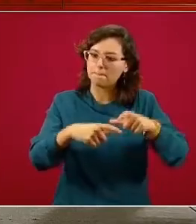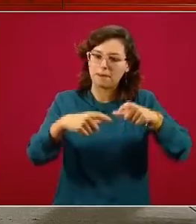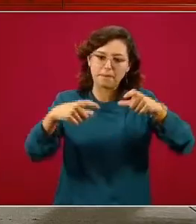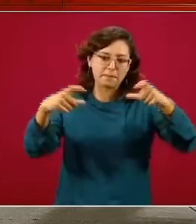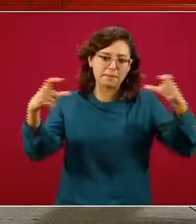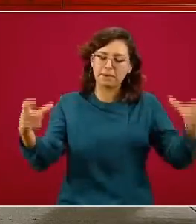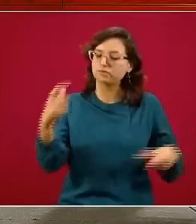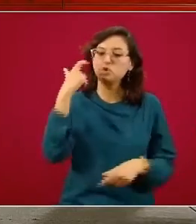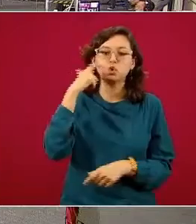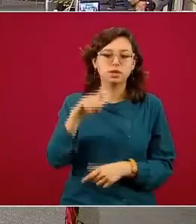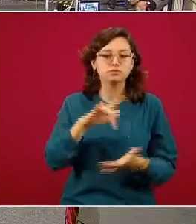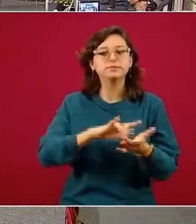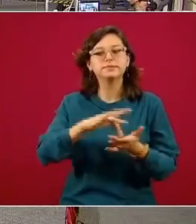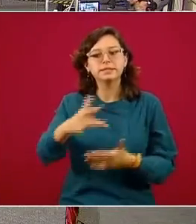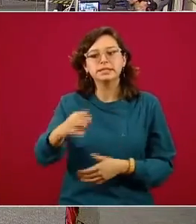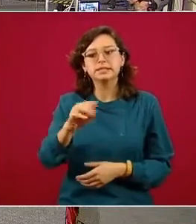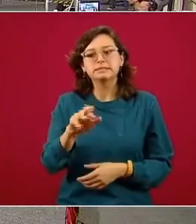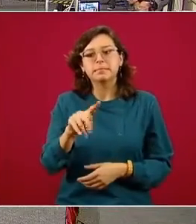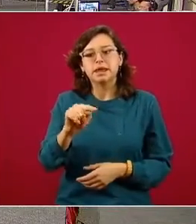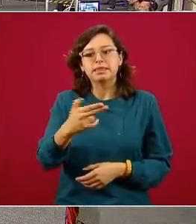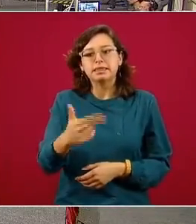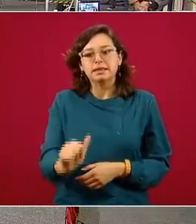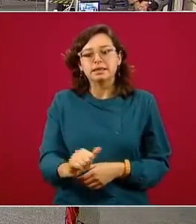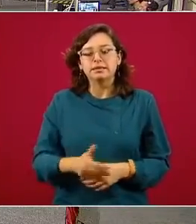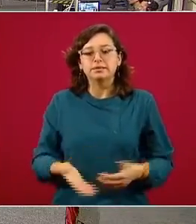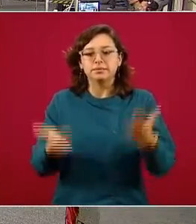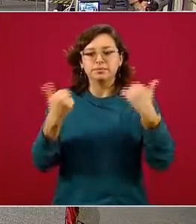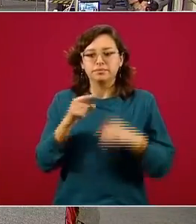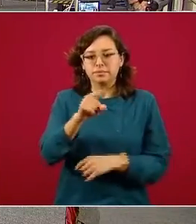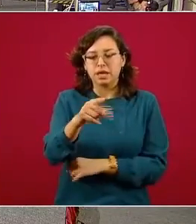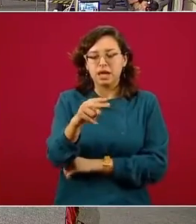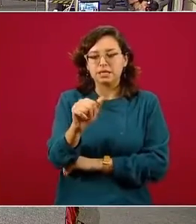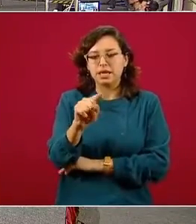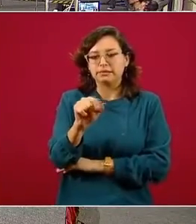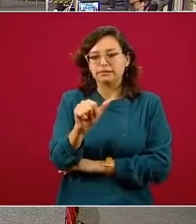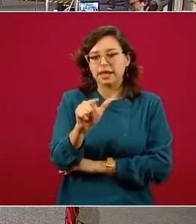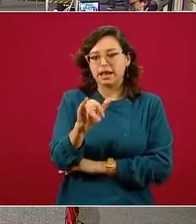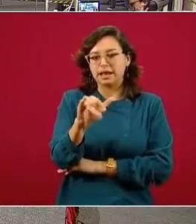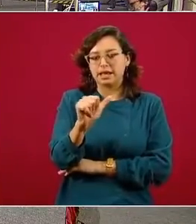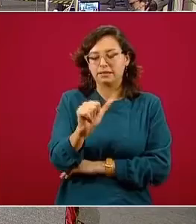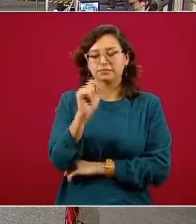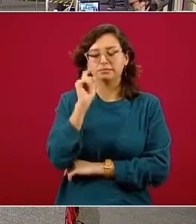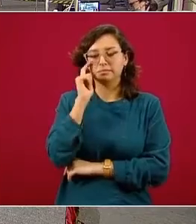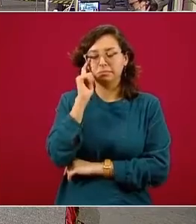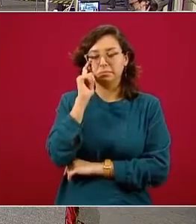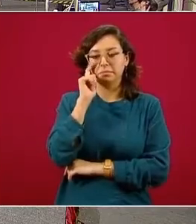gracias Marta ¿quién seguía? Natalia Vitela y luego aquí usted